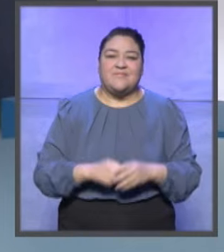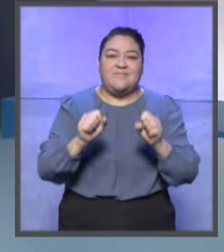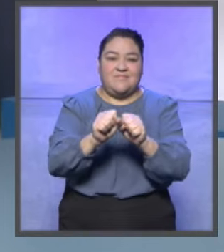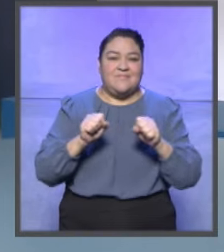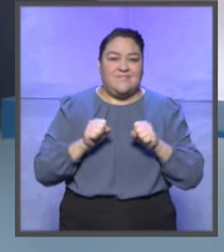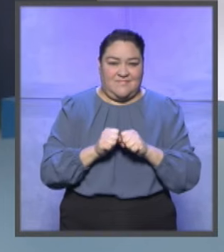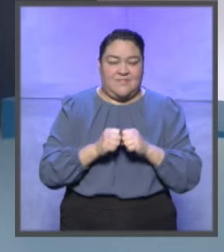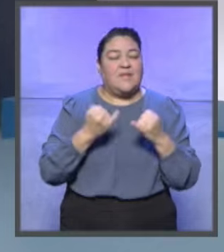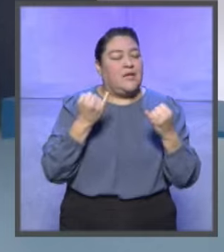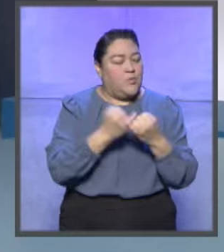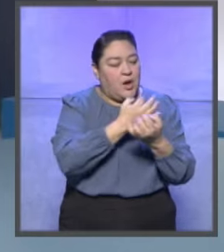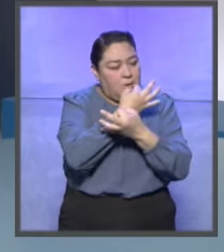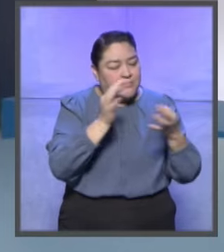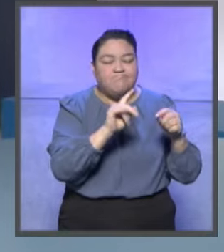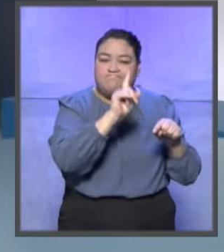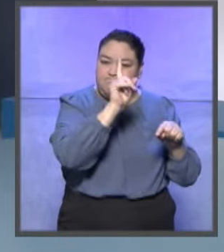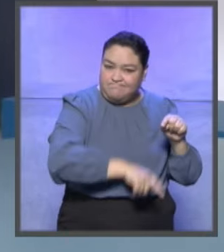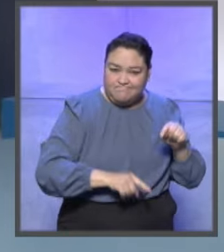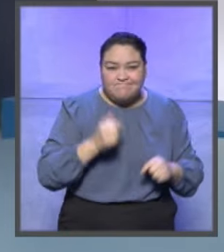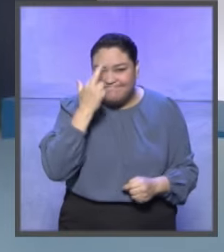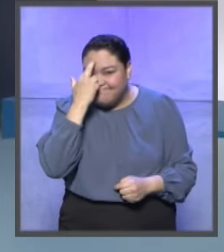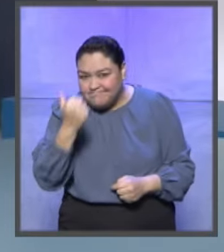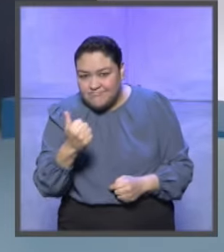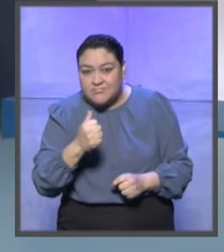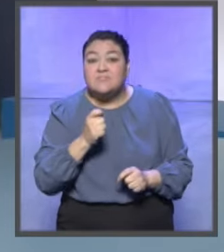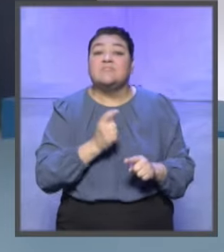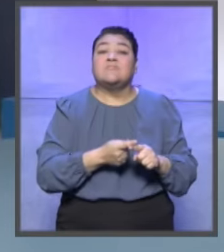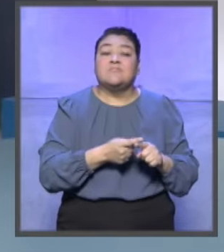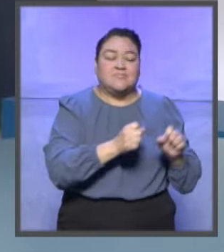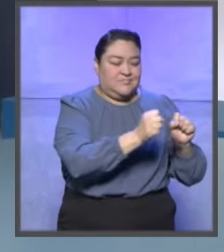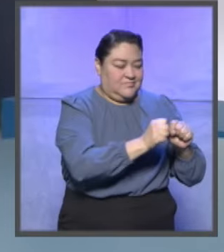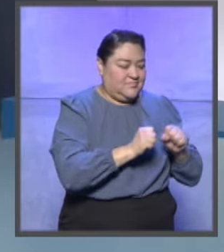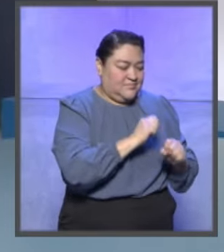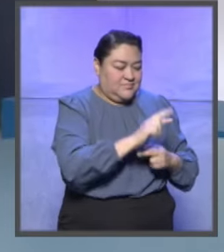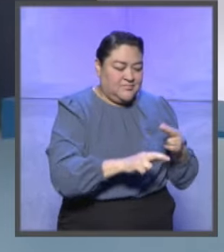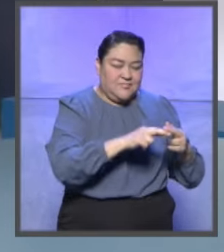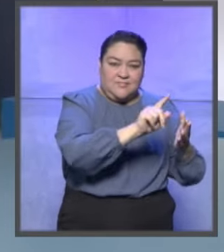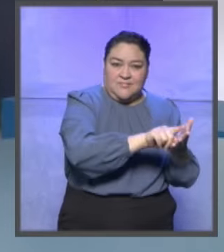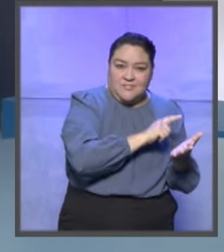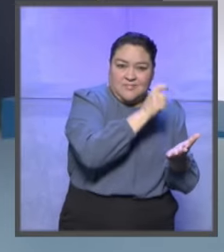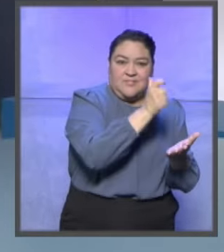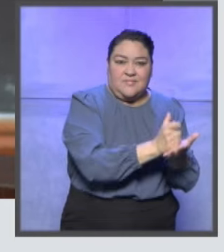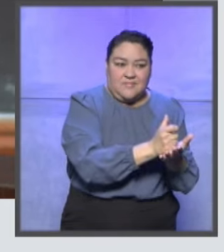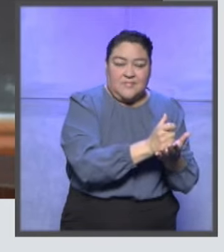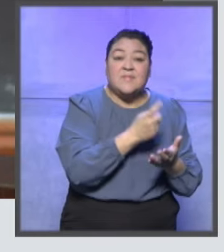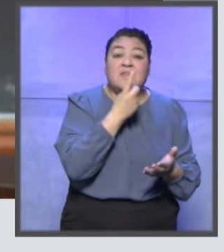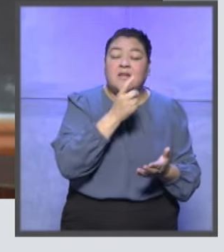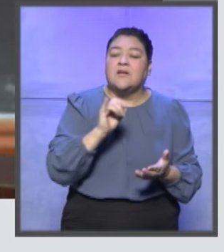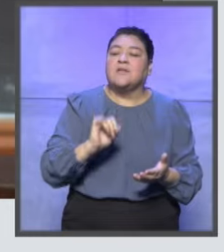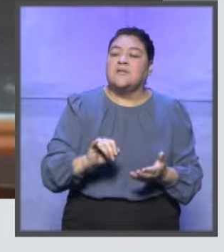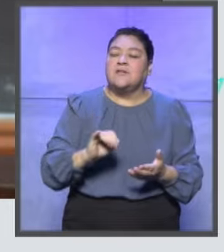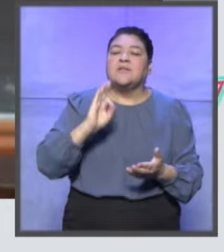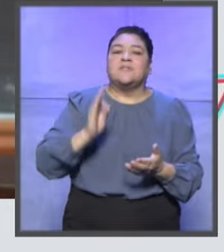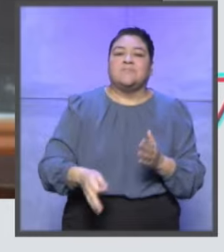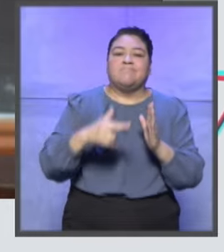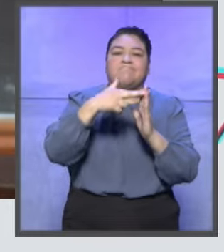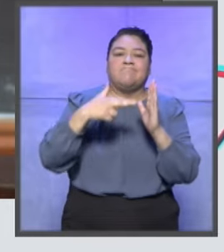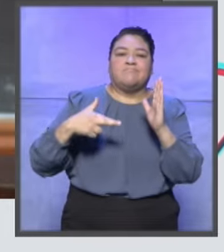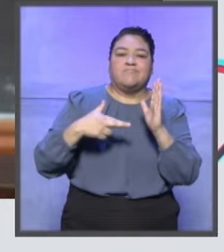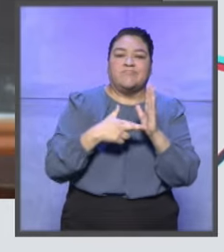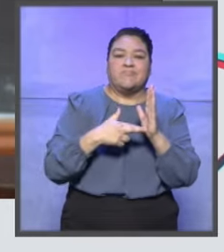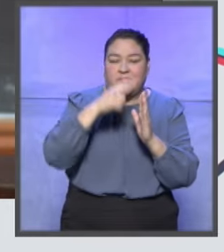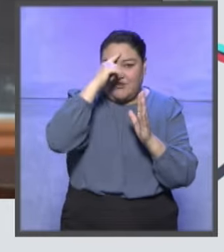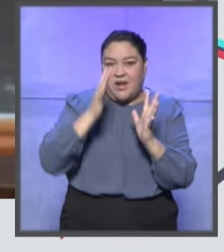La Sala Superior revocó por unanimidad de votos la sentencia dictada por la Sala Regional Jalapa, que validó como requisito para